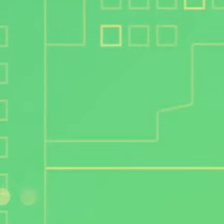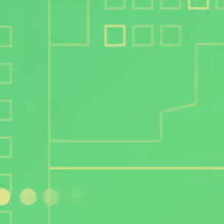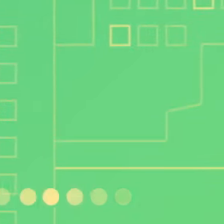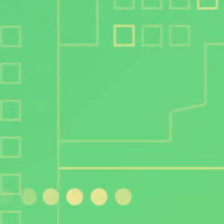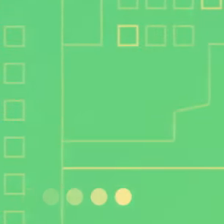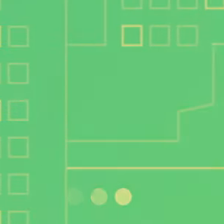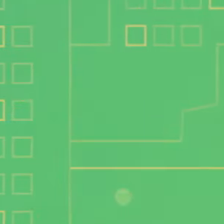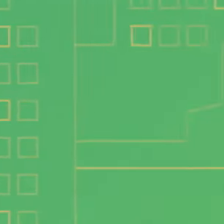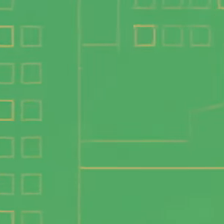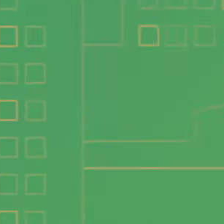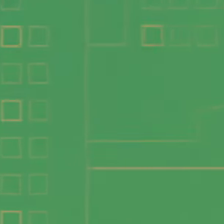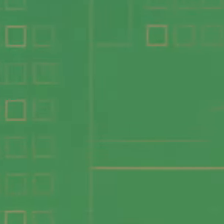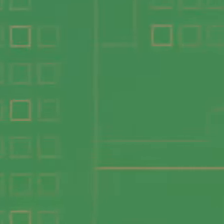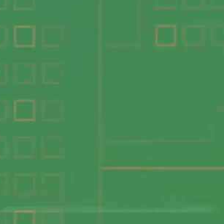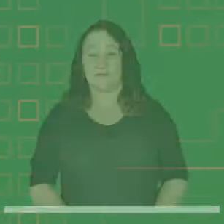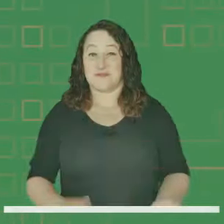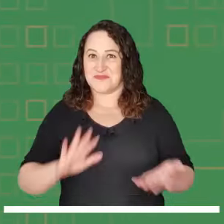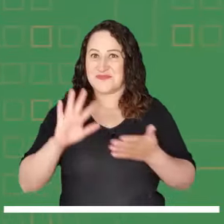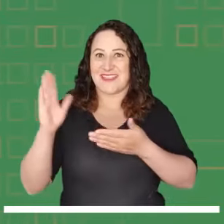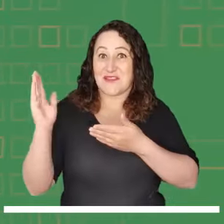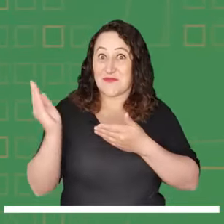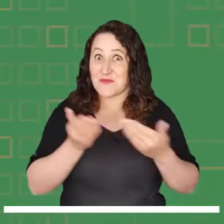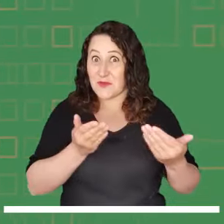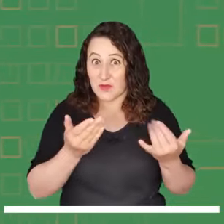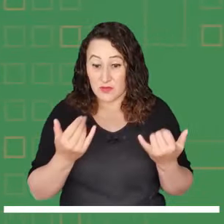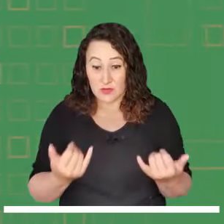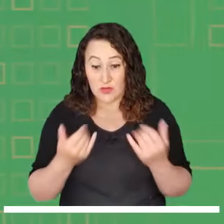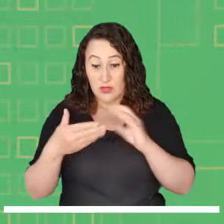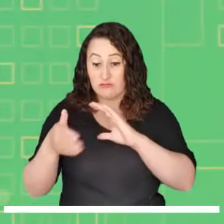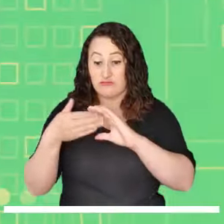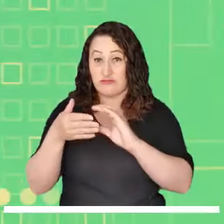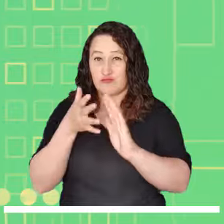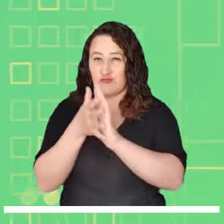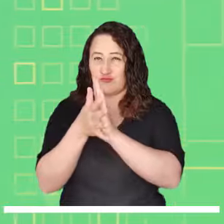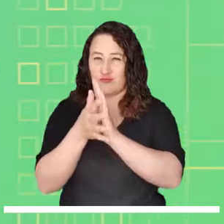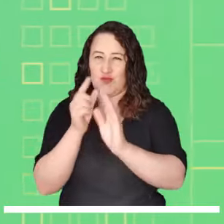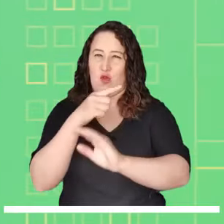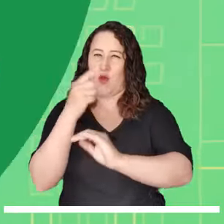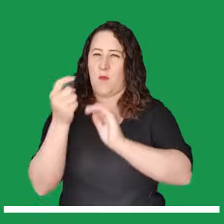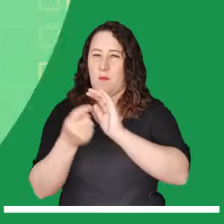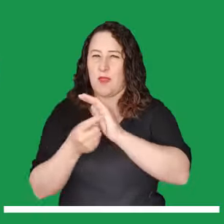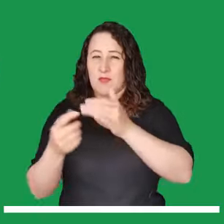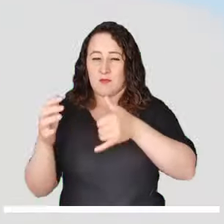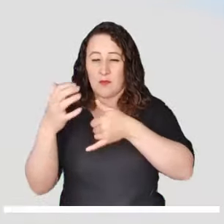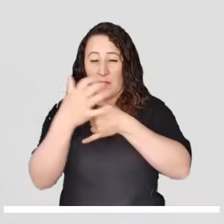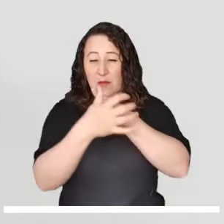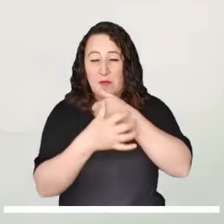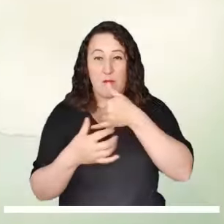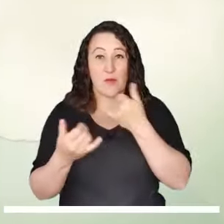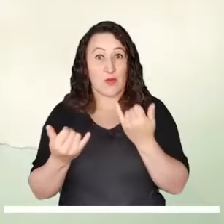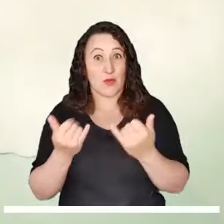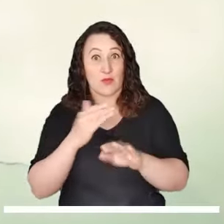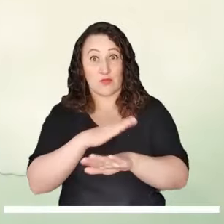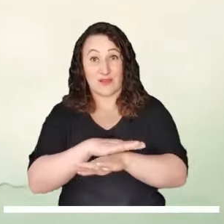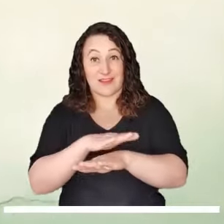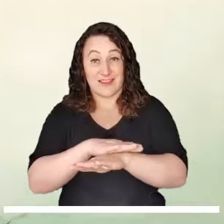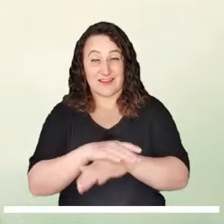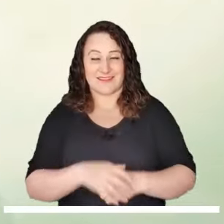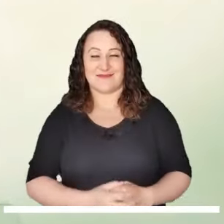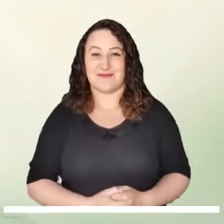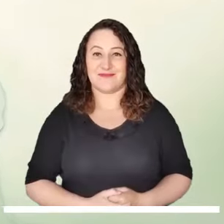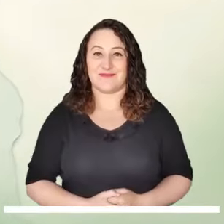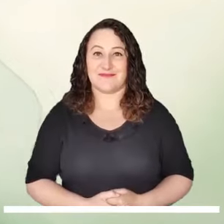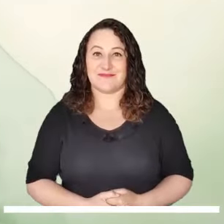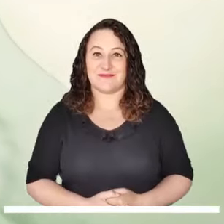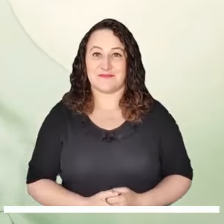Bienvenidos a conocer el estado del tiempo de la tarde en cada una de las regiones de nuestro país. En el Caribe